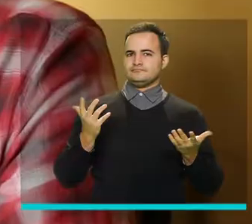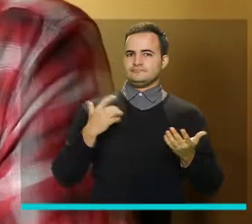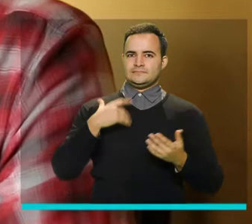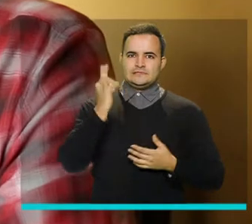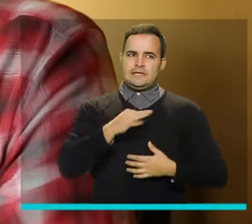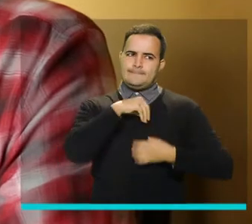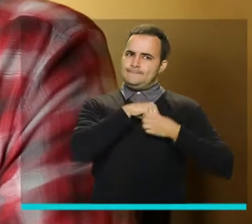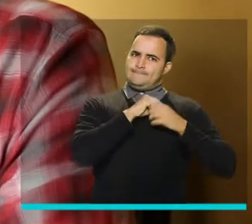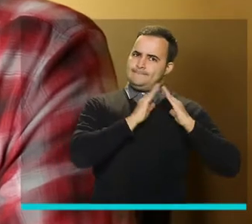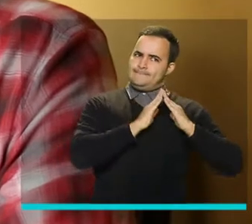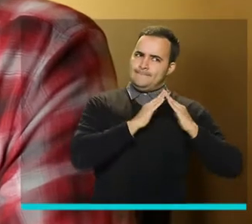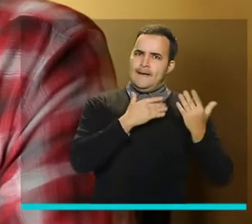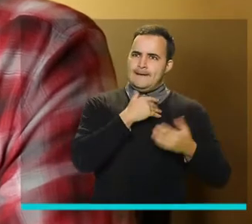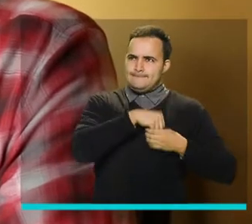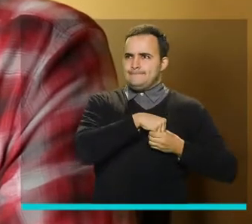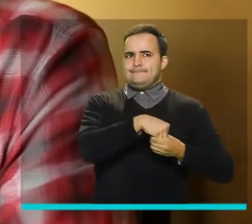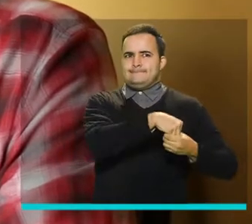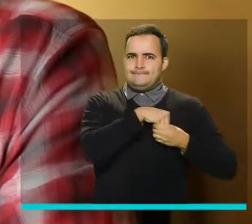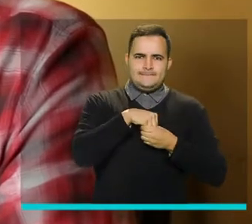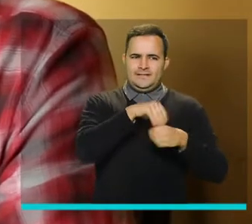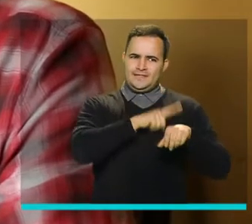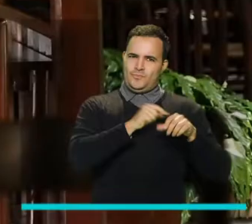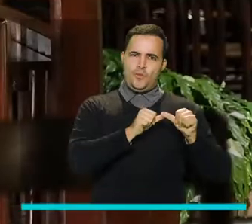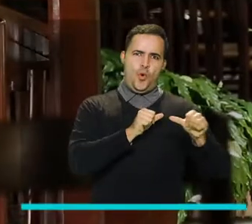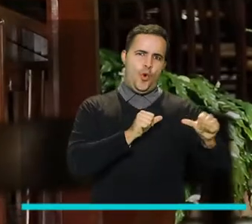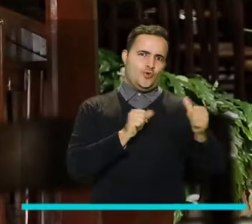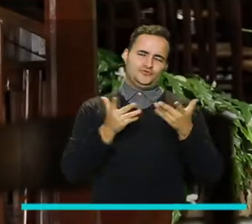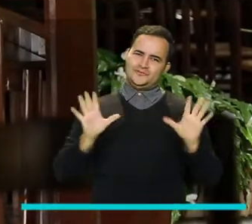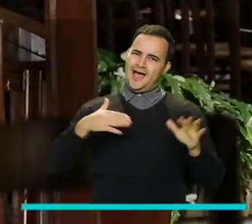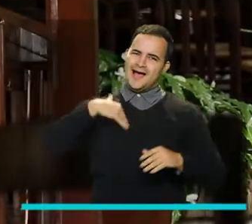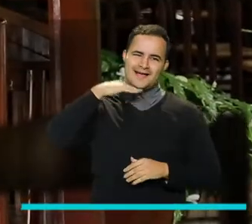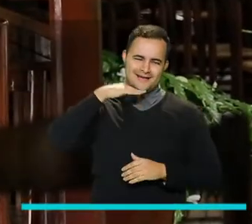ese encierro ya creo que ha sido muy largo.